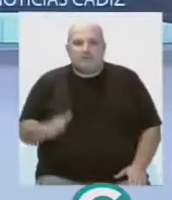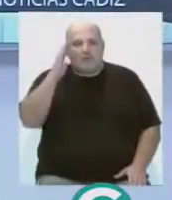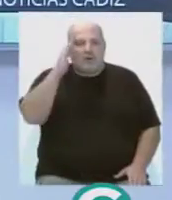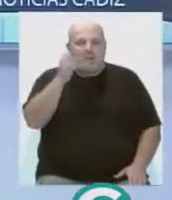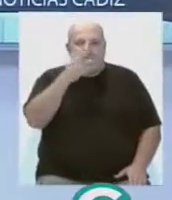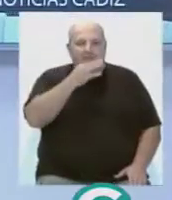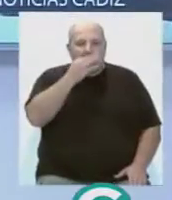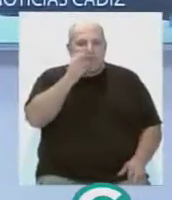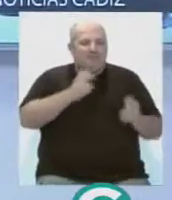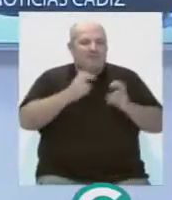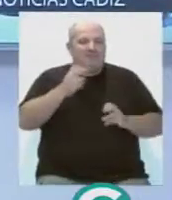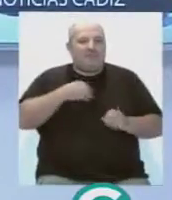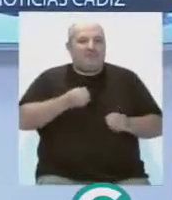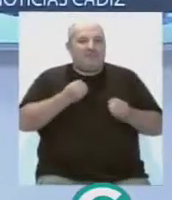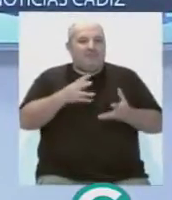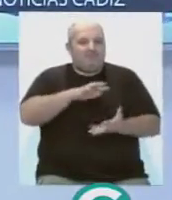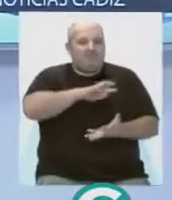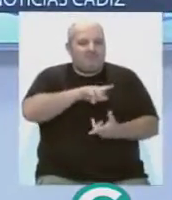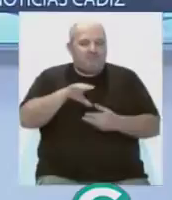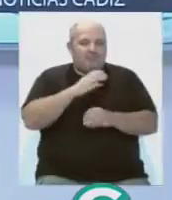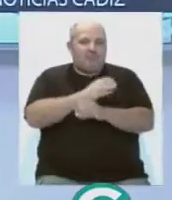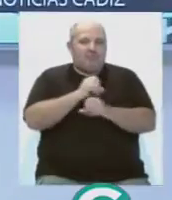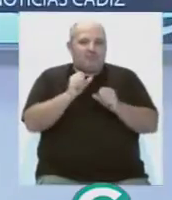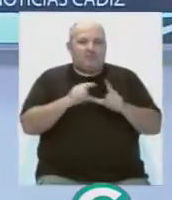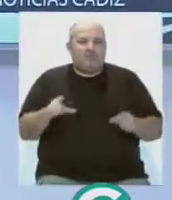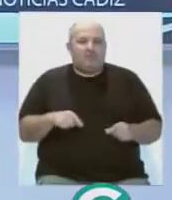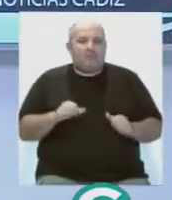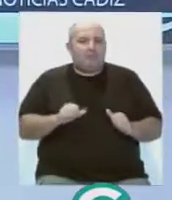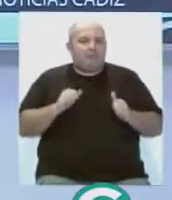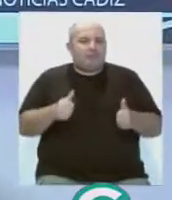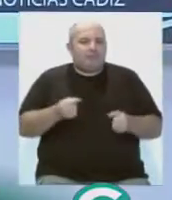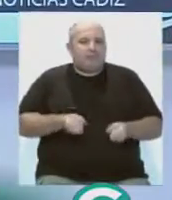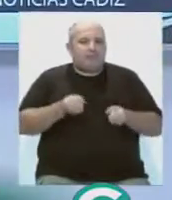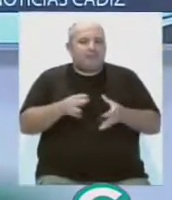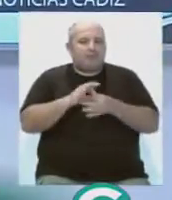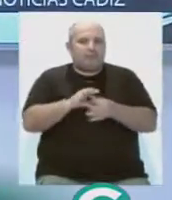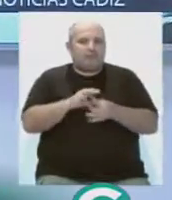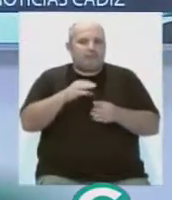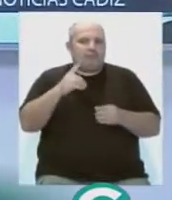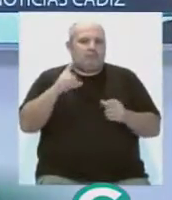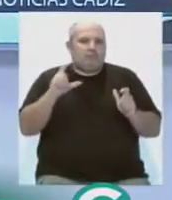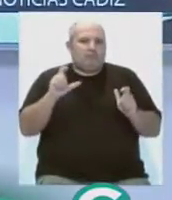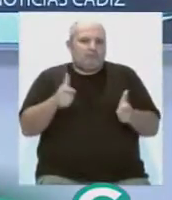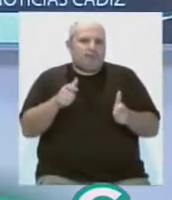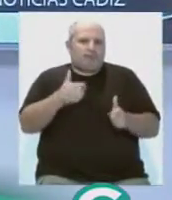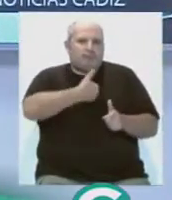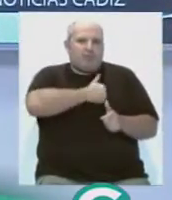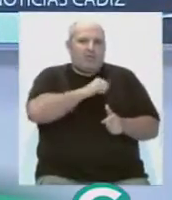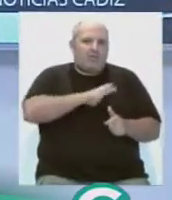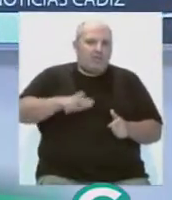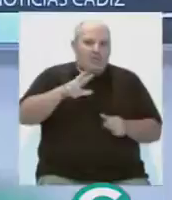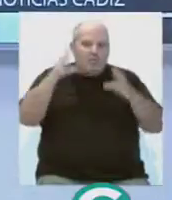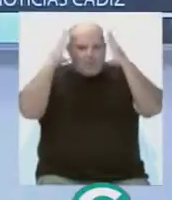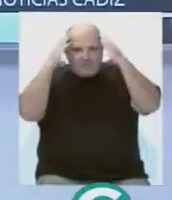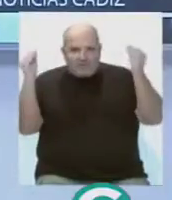Saludos, ¿qué tal? Bienvenidos un día más al avance informativo de Noticias Cádiz. Comenzamos hablándoles de una operación conjunta de Policía Nacional,